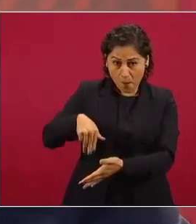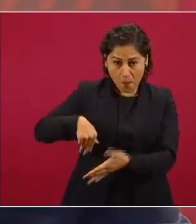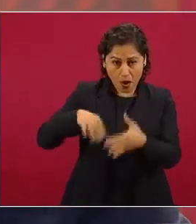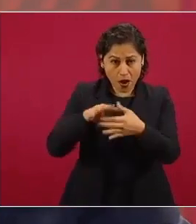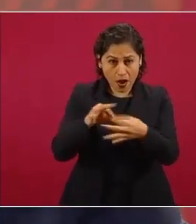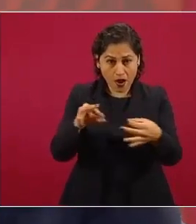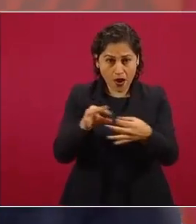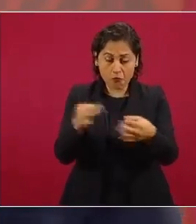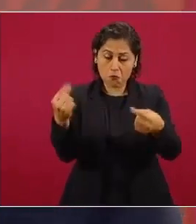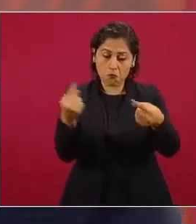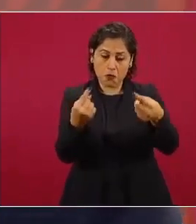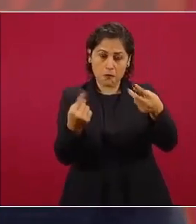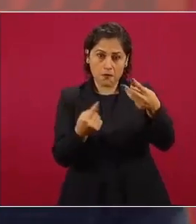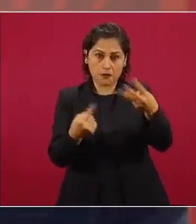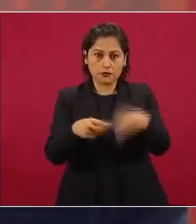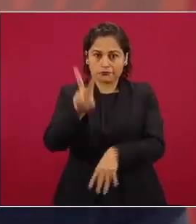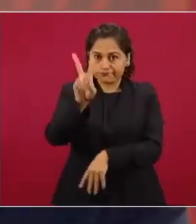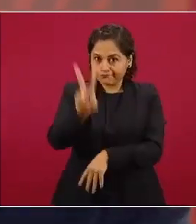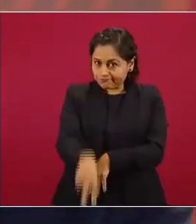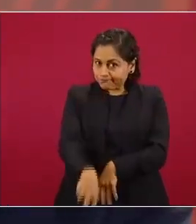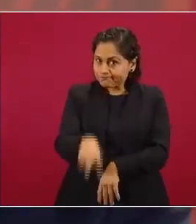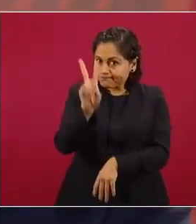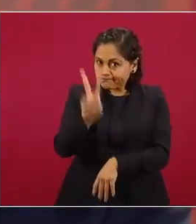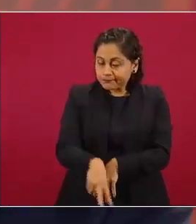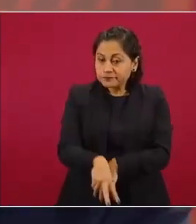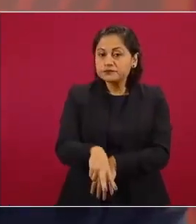recibe una llamada del embajador